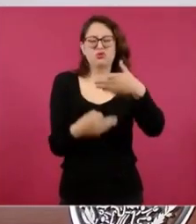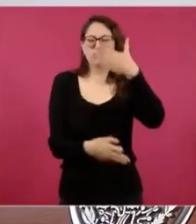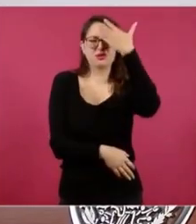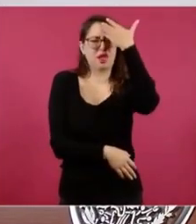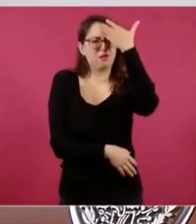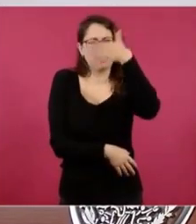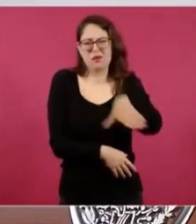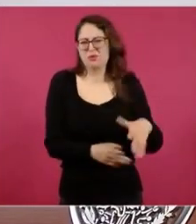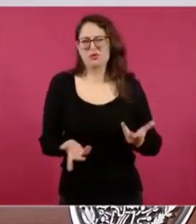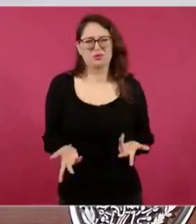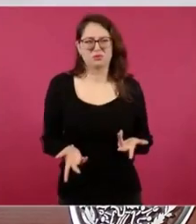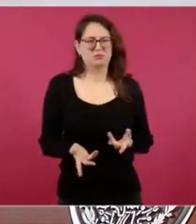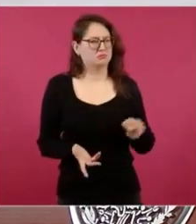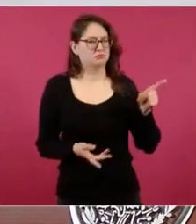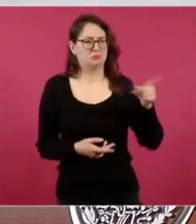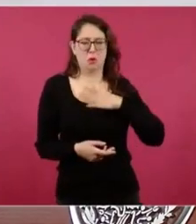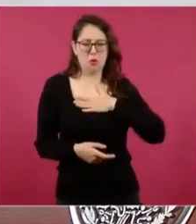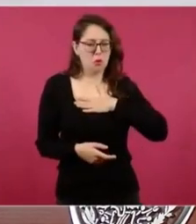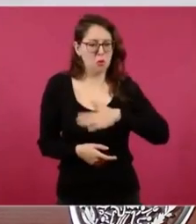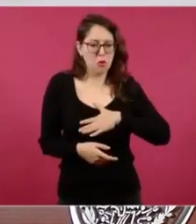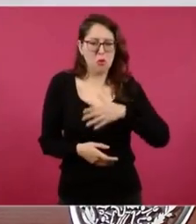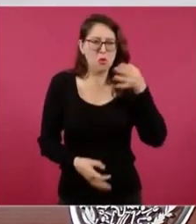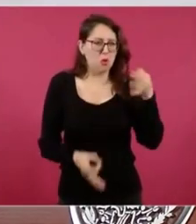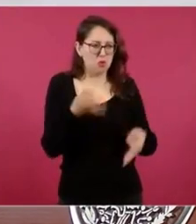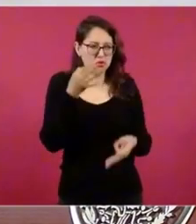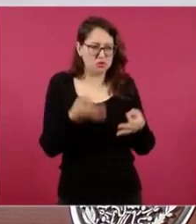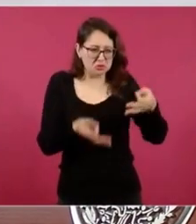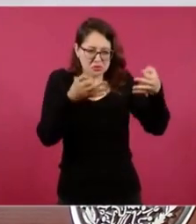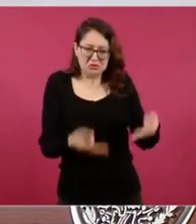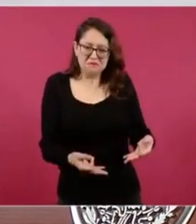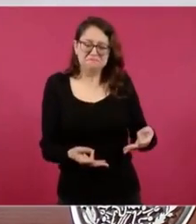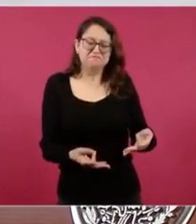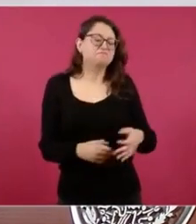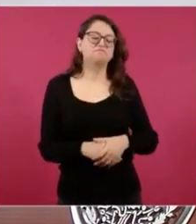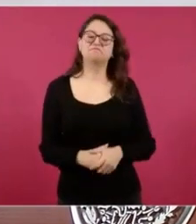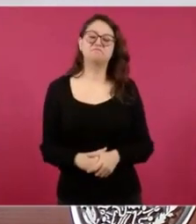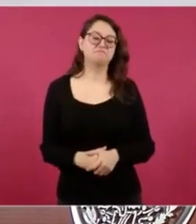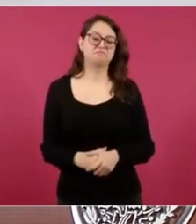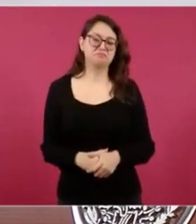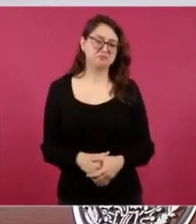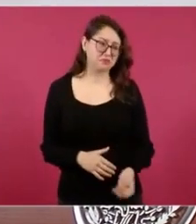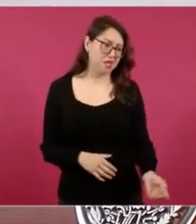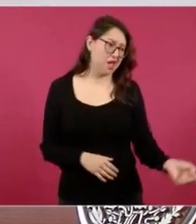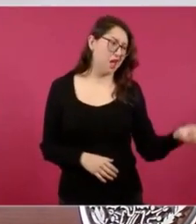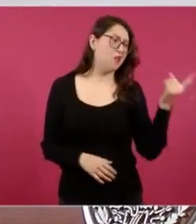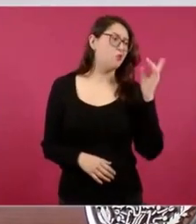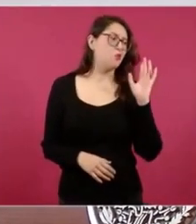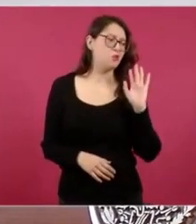imparte justicia. Los jueces, con honrosas excepciones,